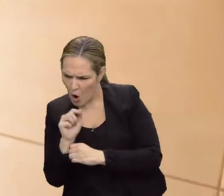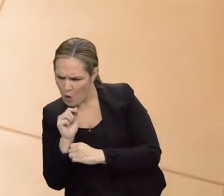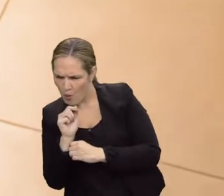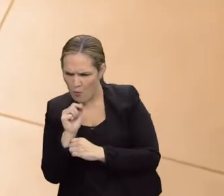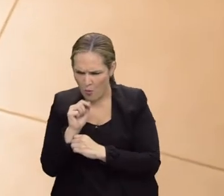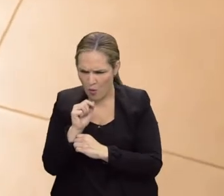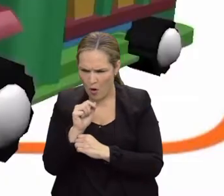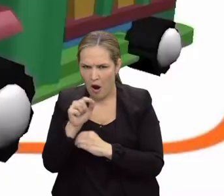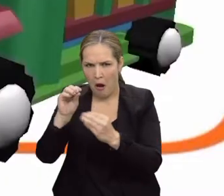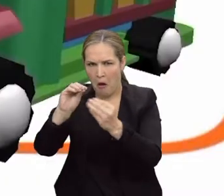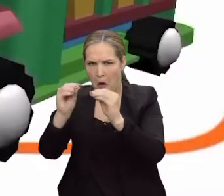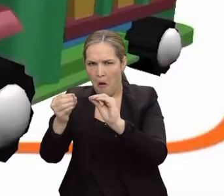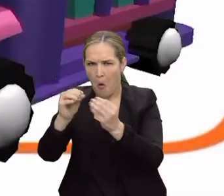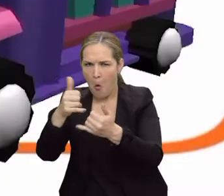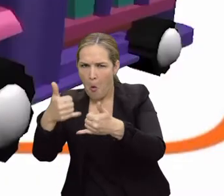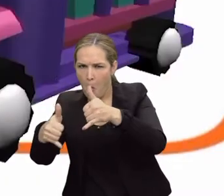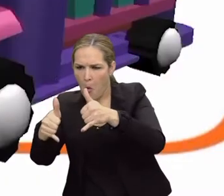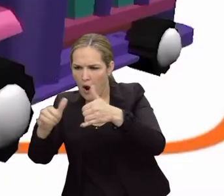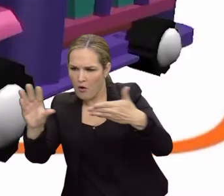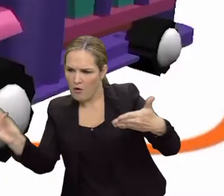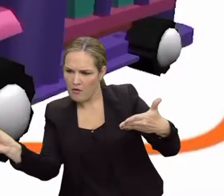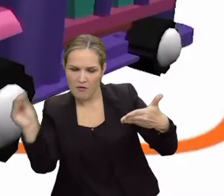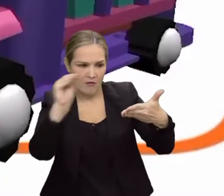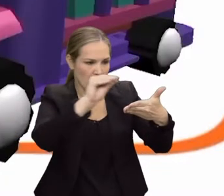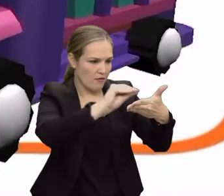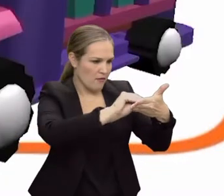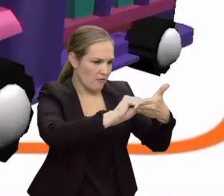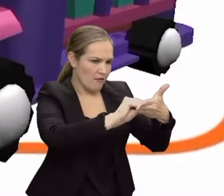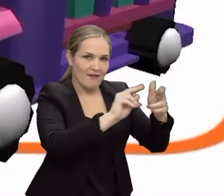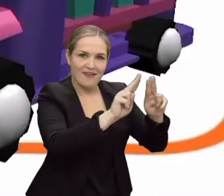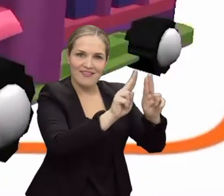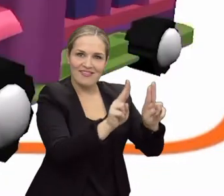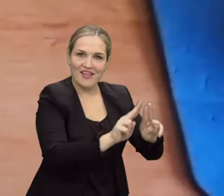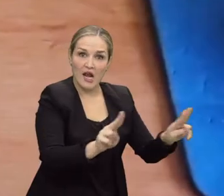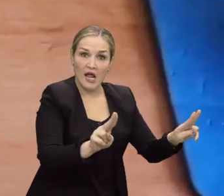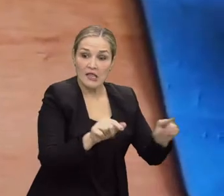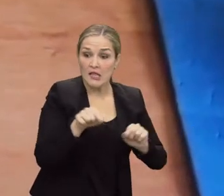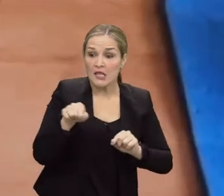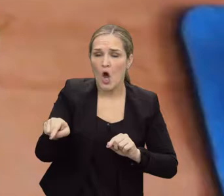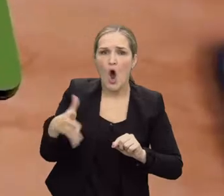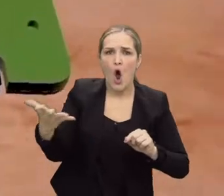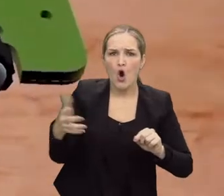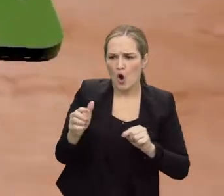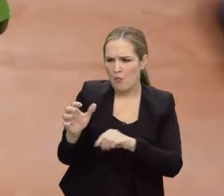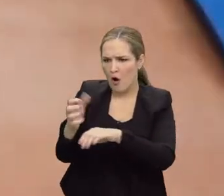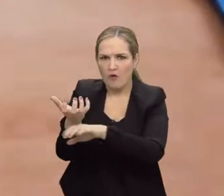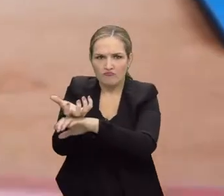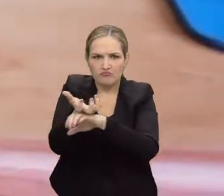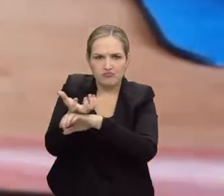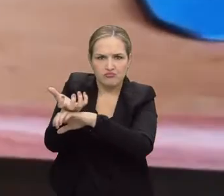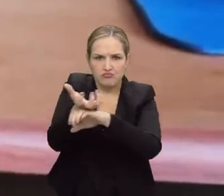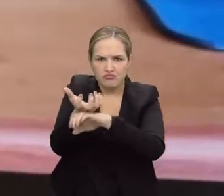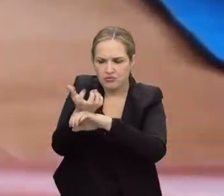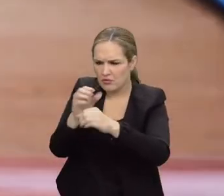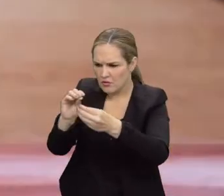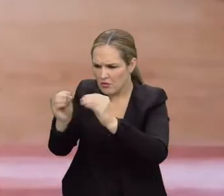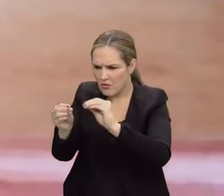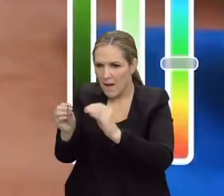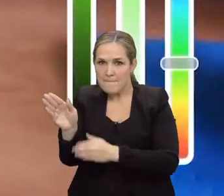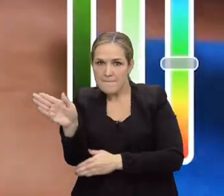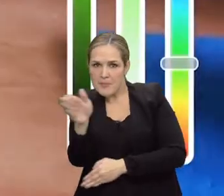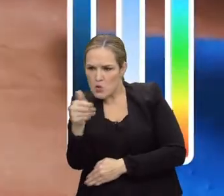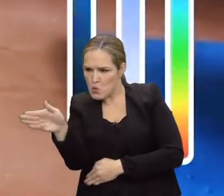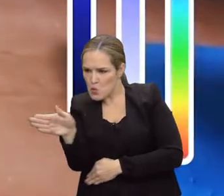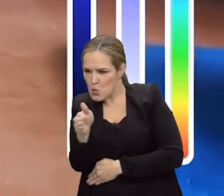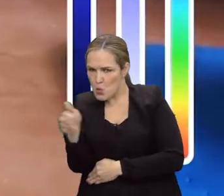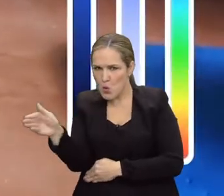una versión cero del videojuego en la que los niños podían interactuar con esta chiva a través de un dispositivo